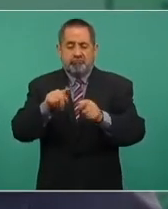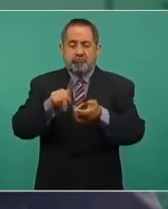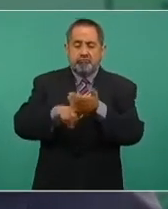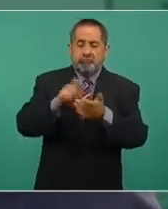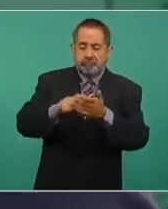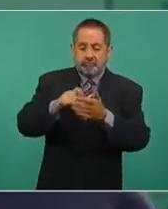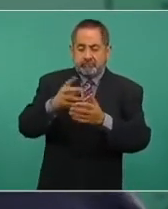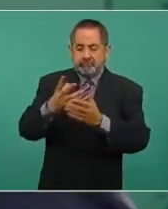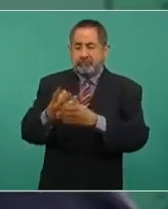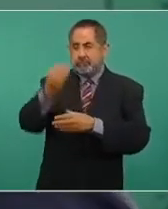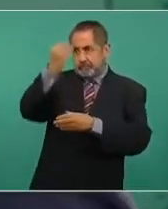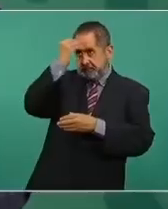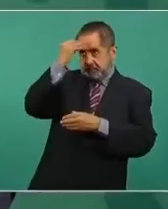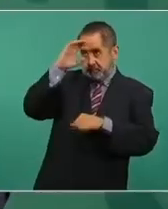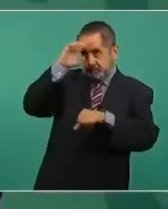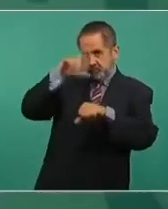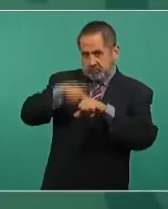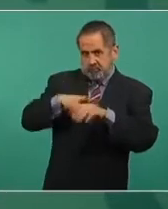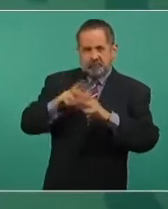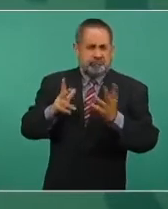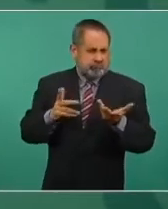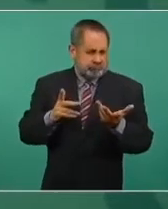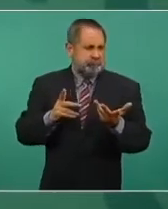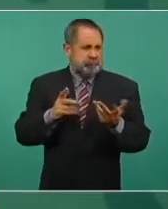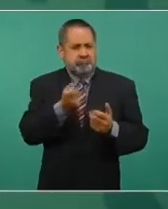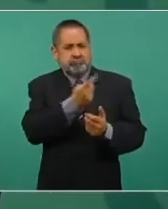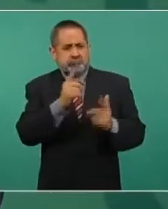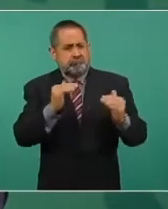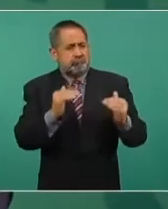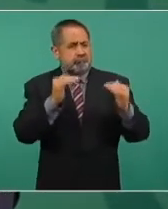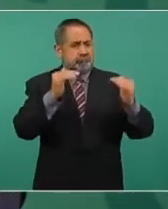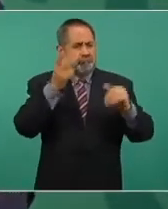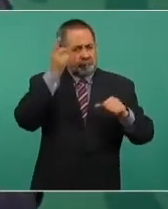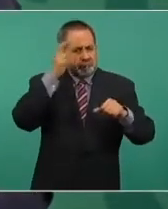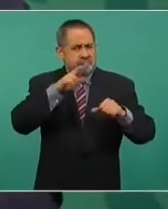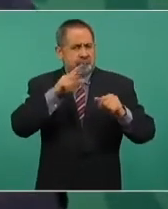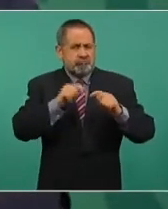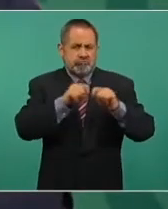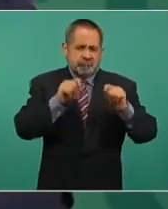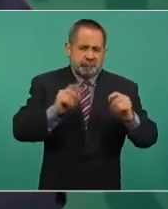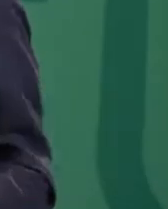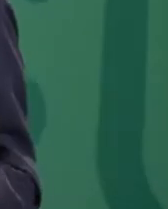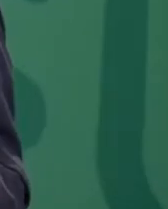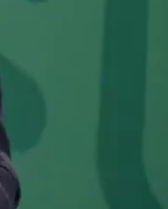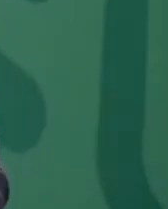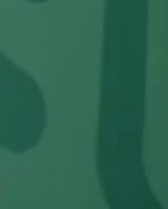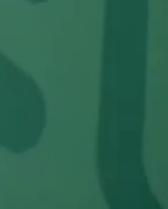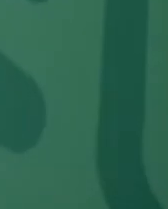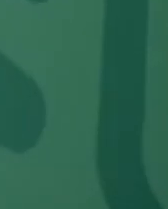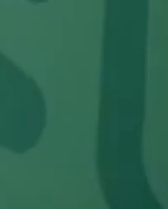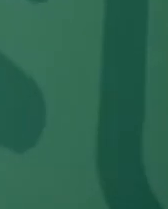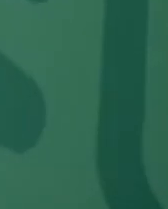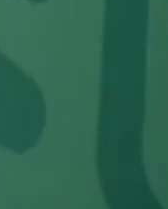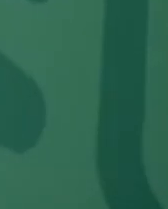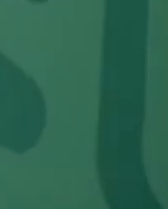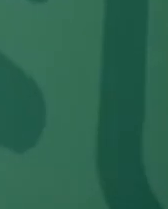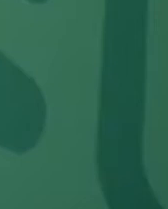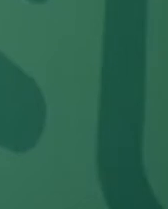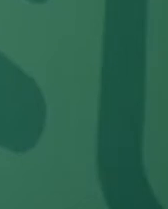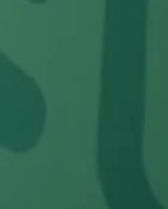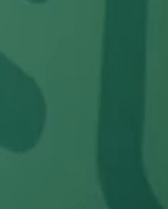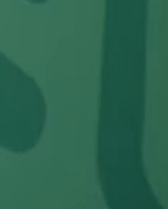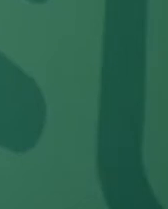Se pueden tener altos grados académicos y no tener